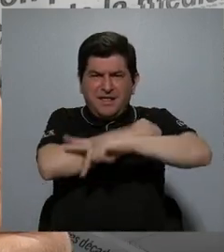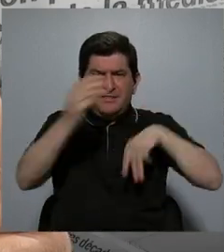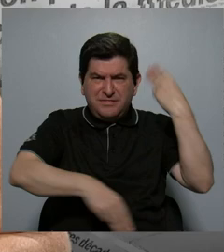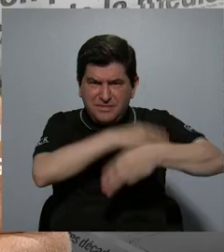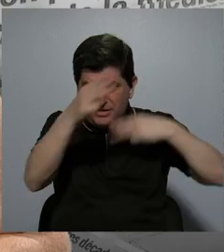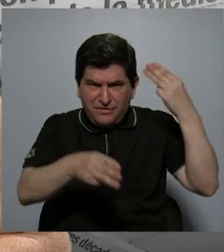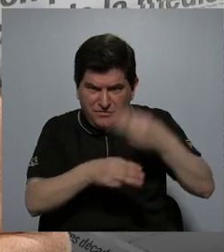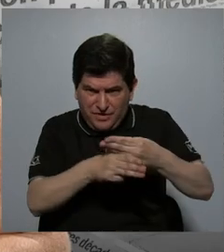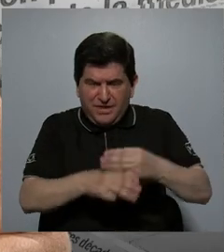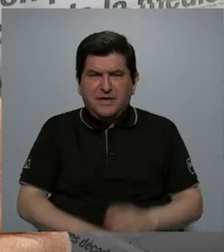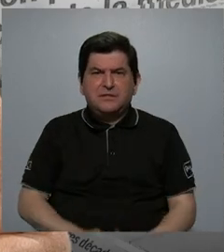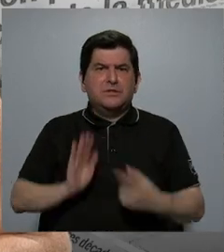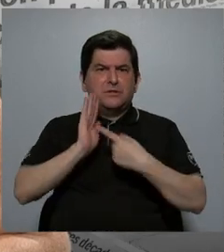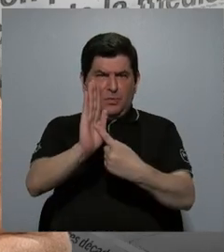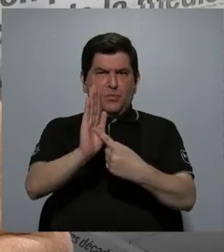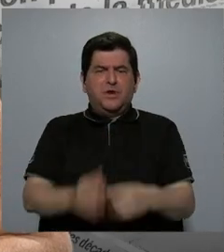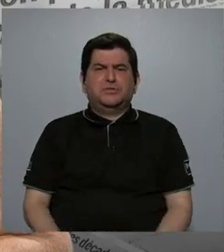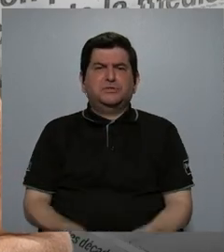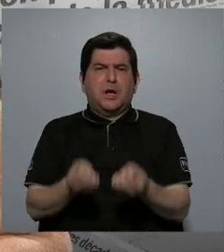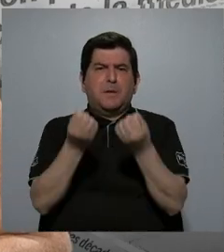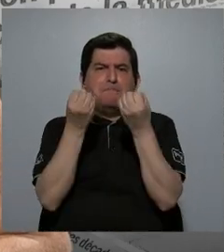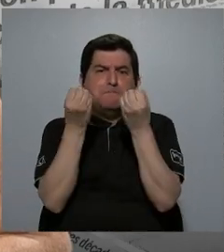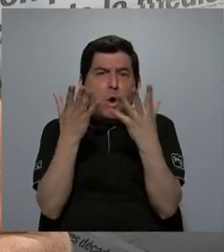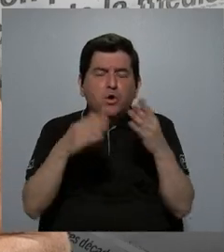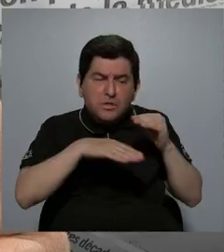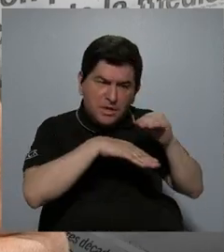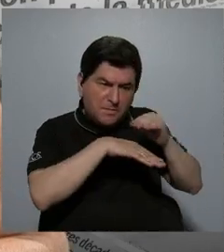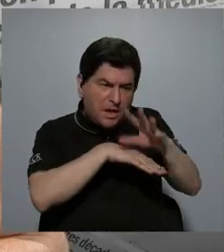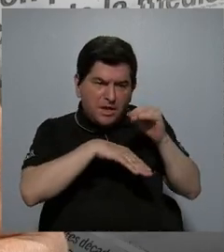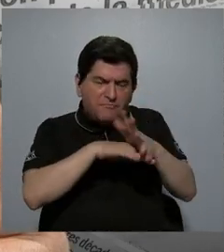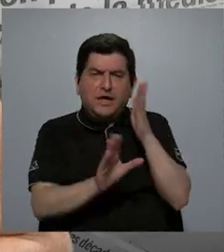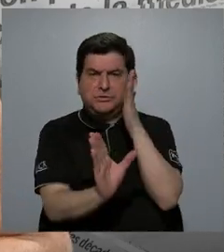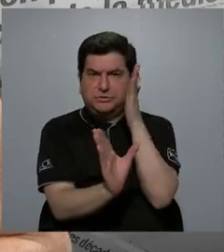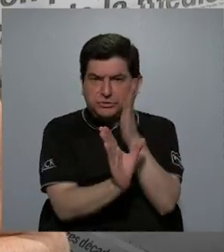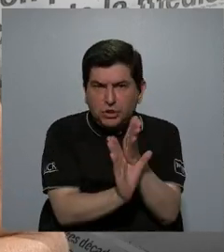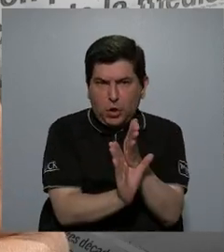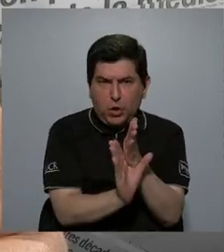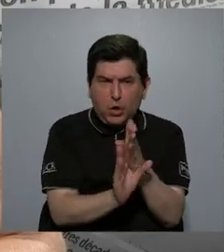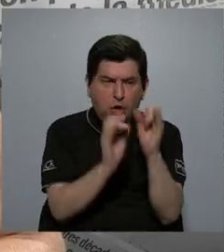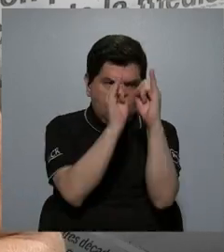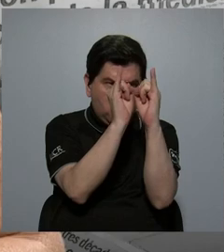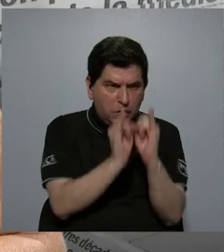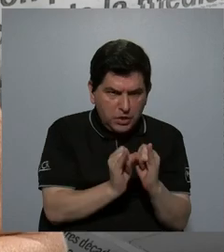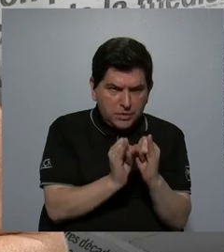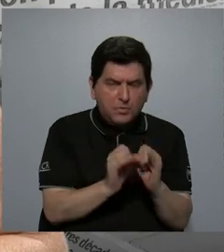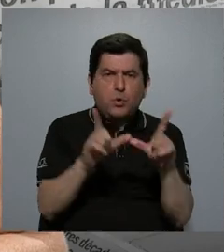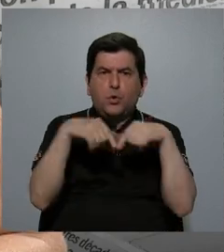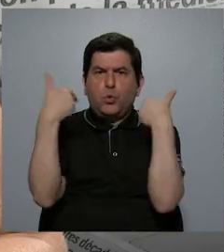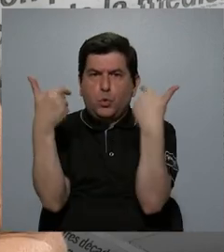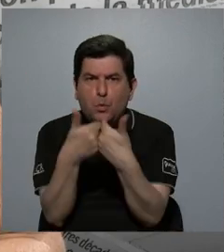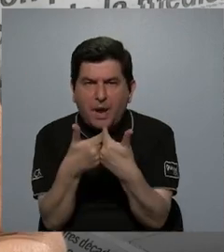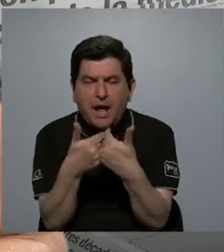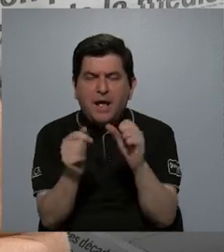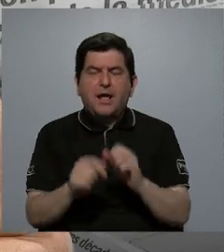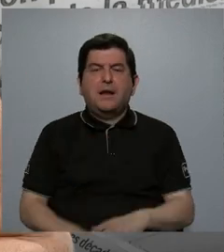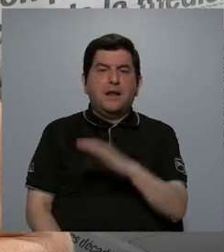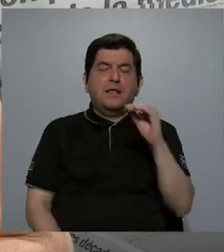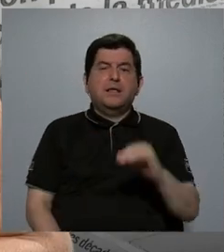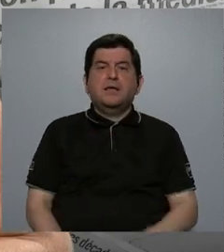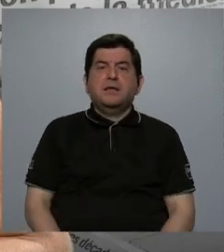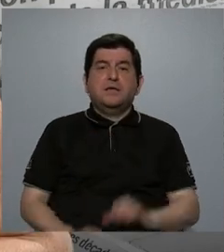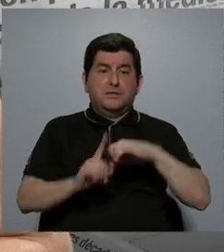mundo, muestran que hay muchos efectos psicológicos a nivel individual, grupal y societal